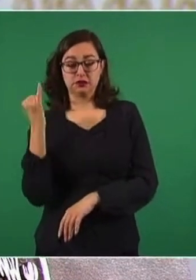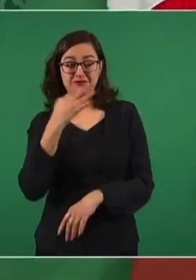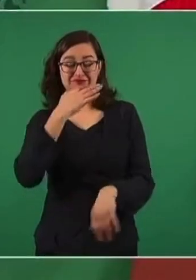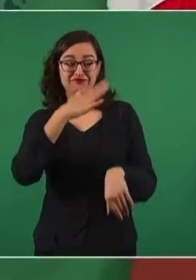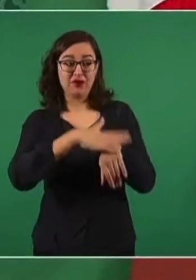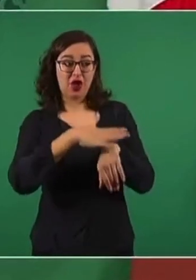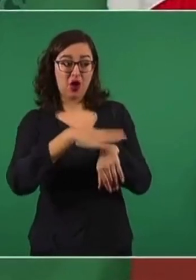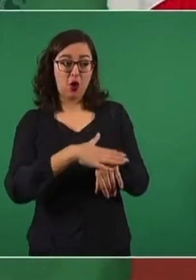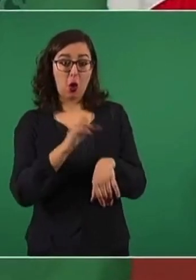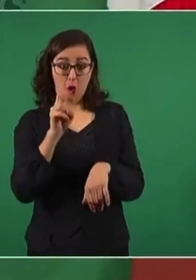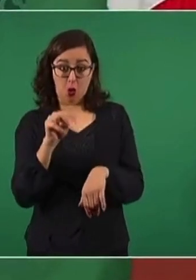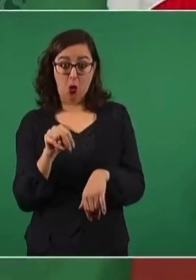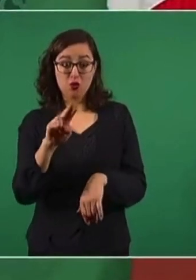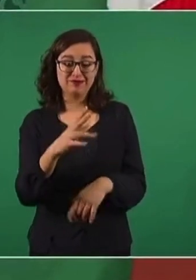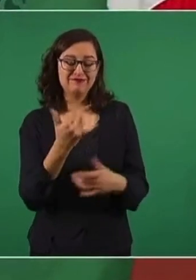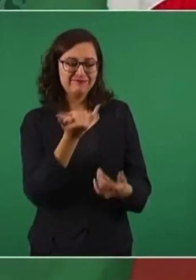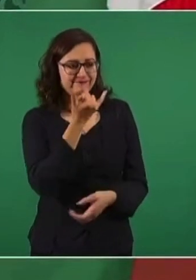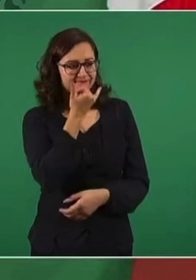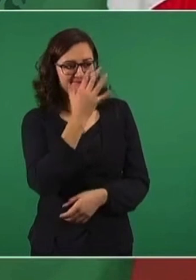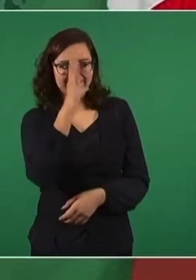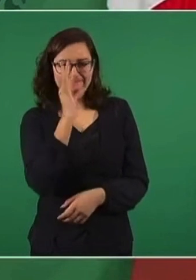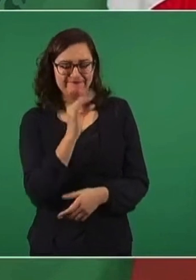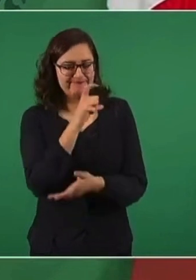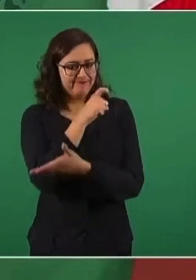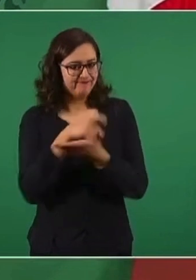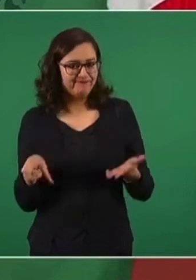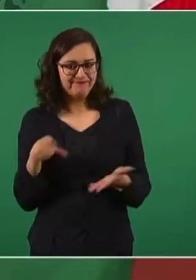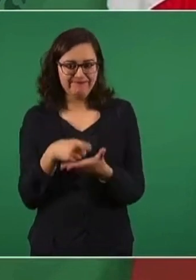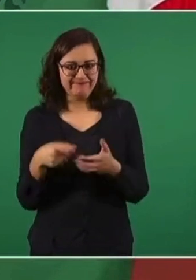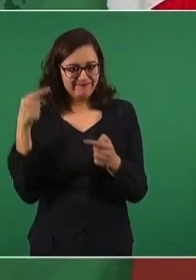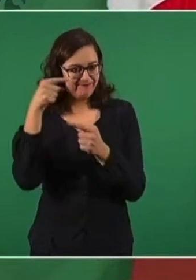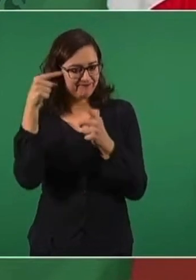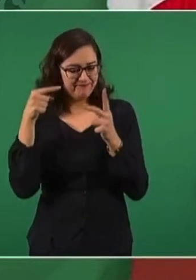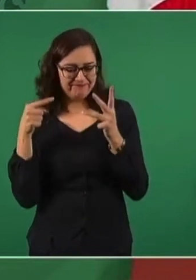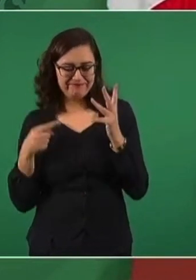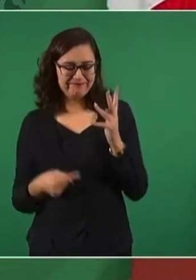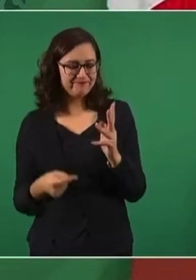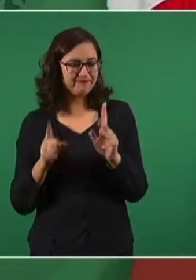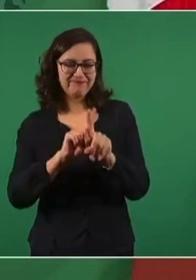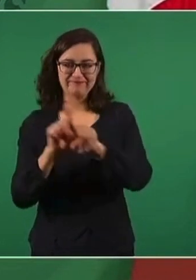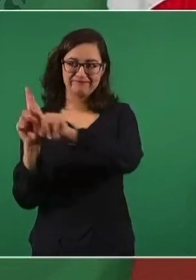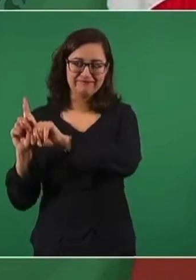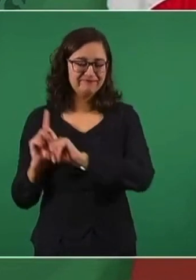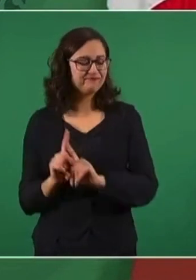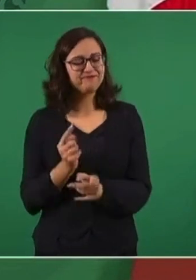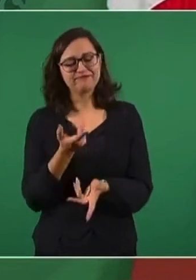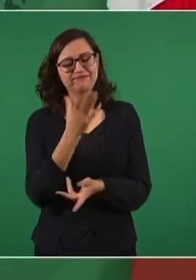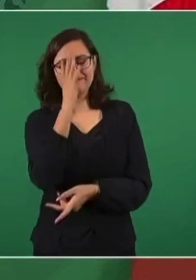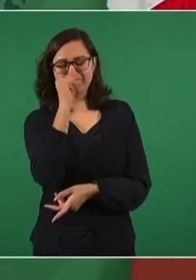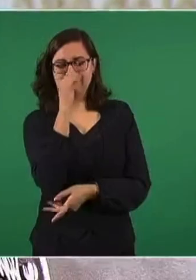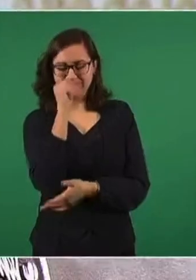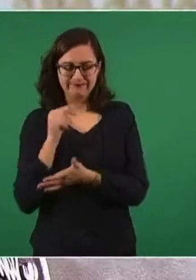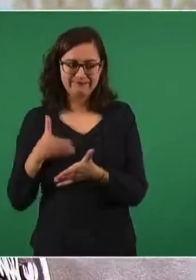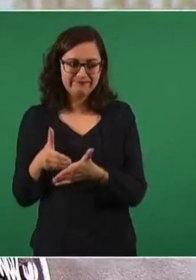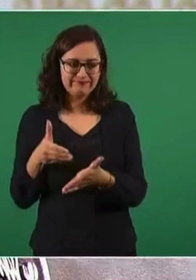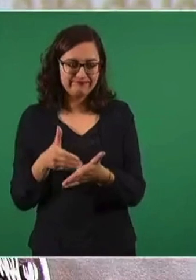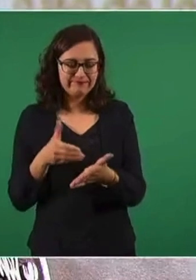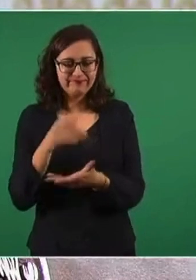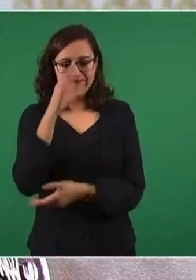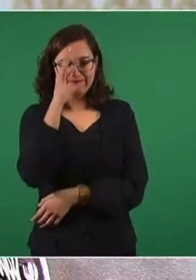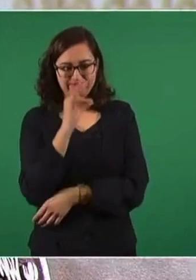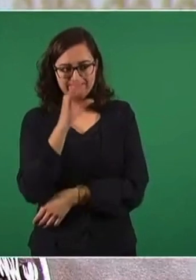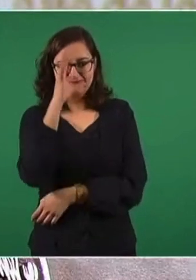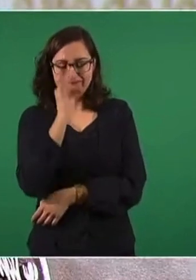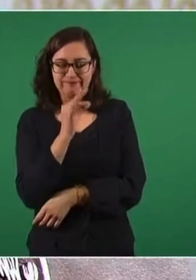medicamentos y 286 de material de curación por diferentes razones. Aquí están las